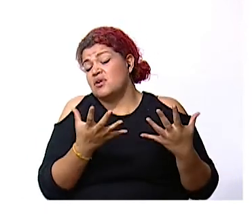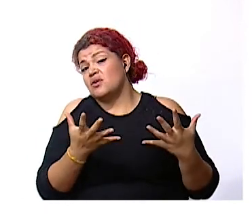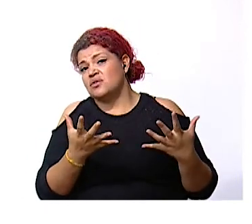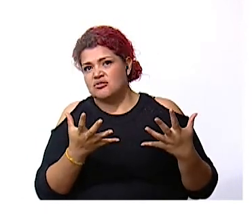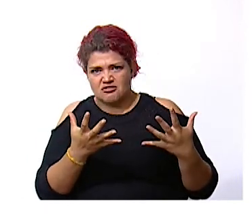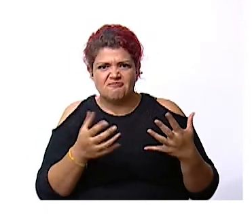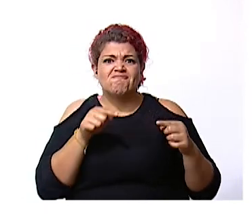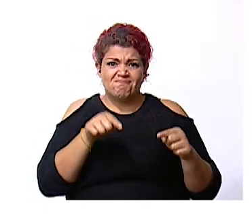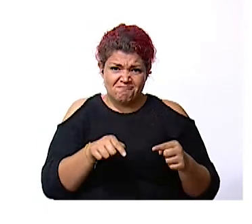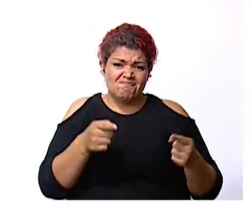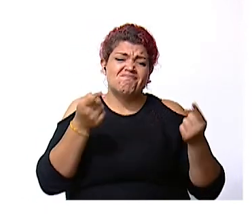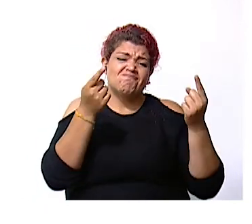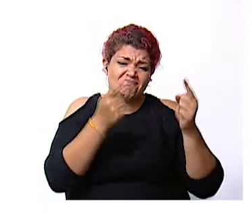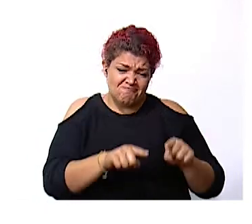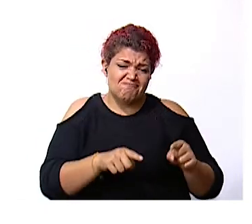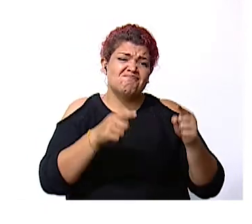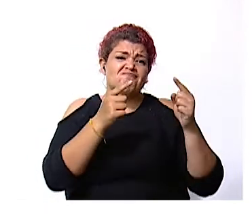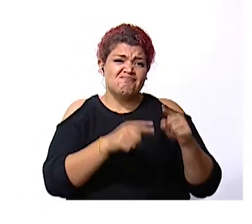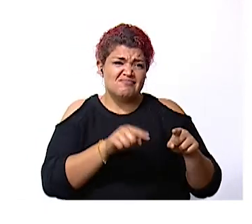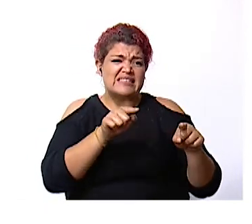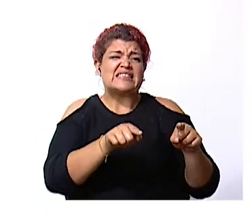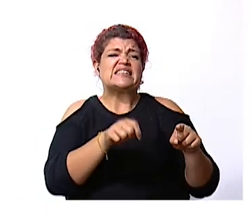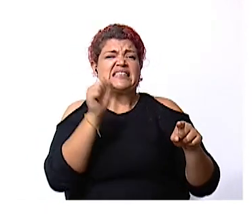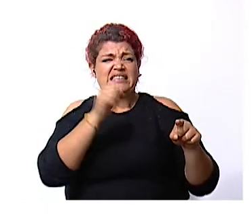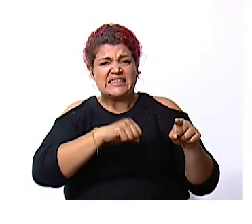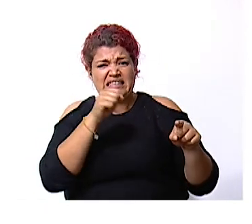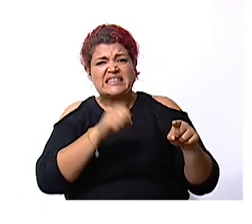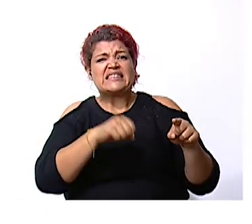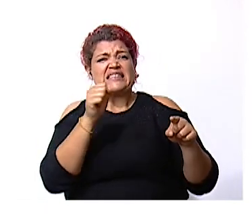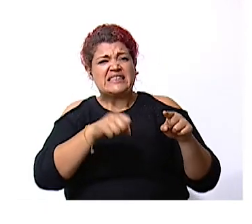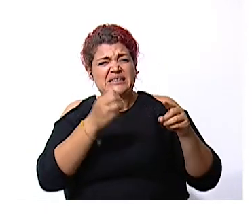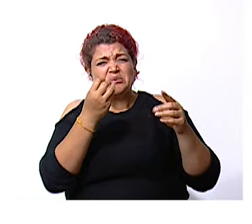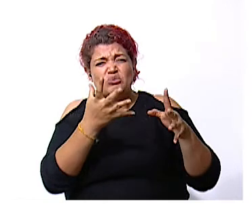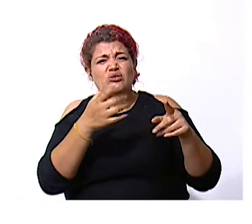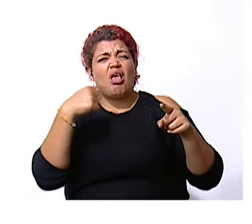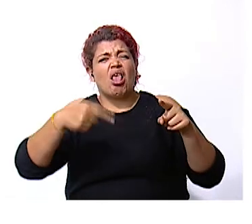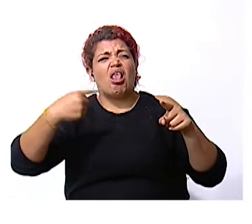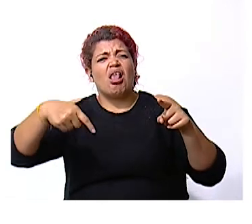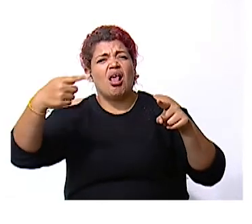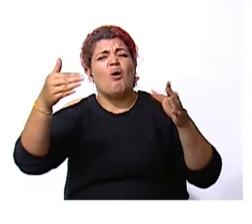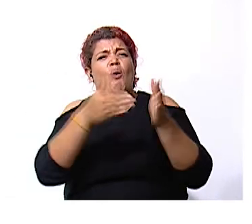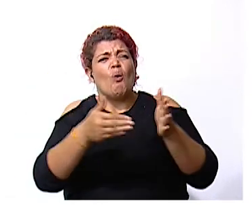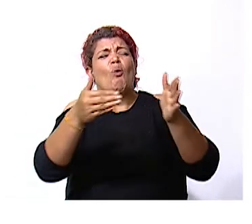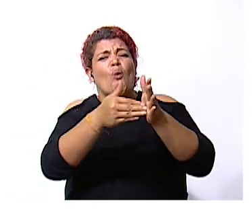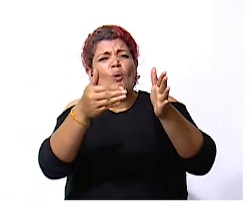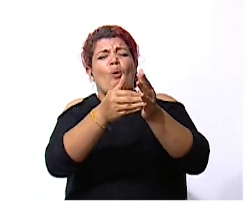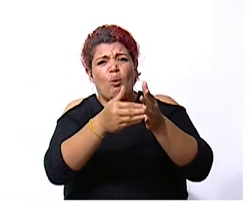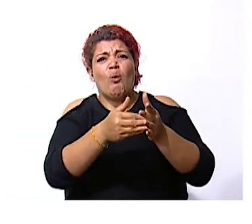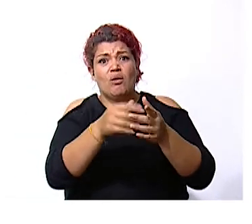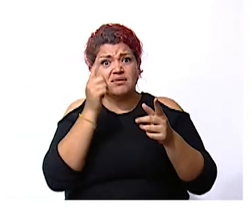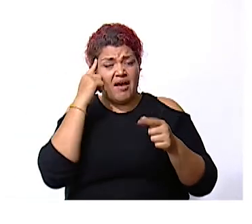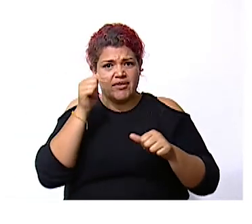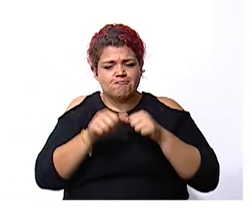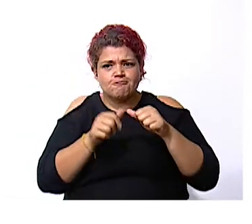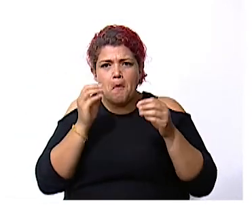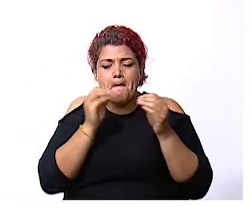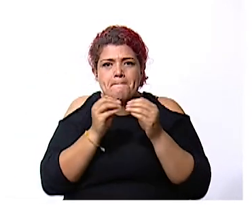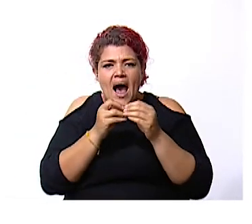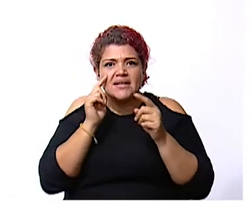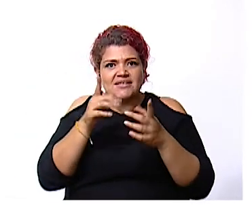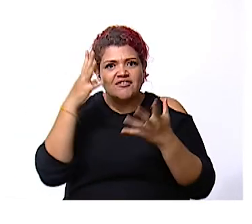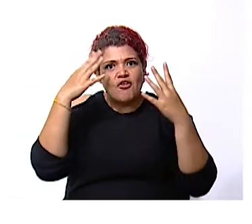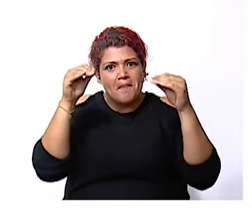entonces es muy común que este tipo de amenazas sucedan con bastante frecuencia avanza para conocer más